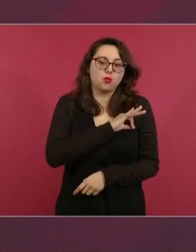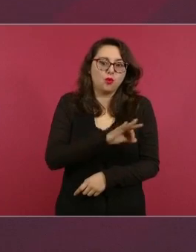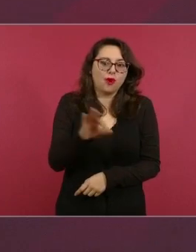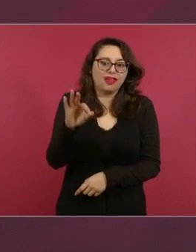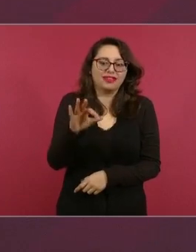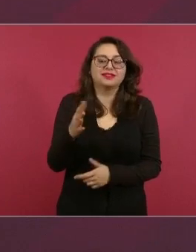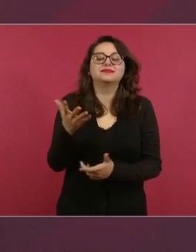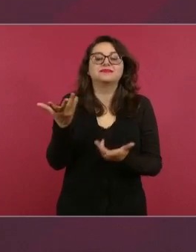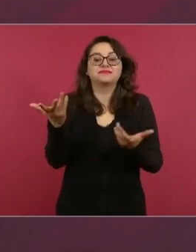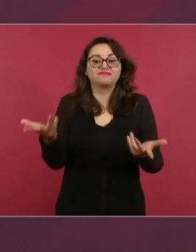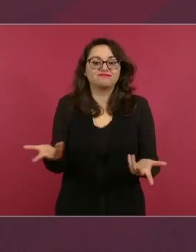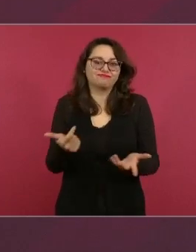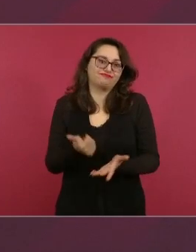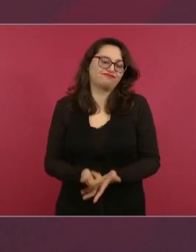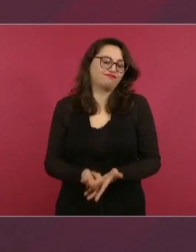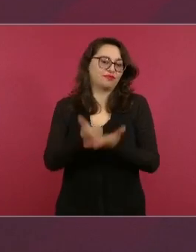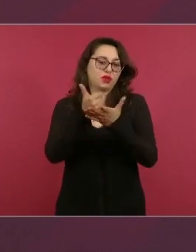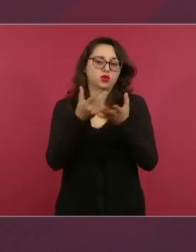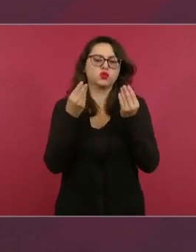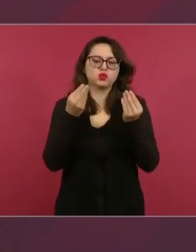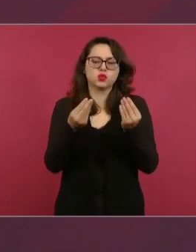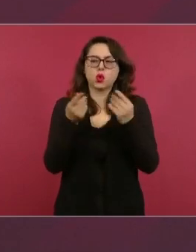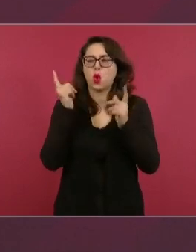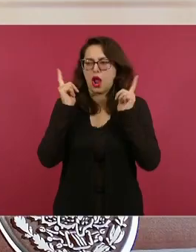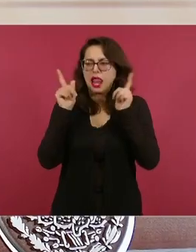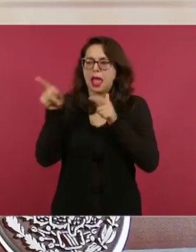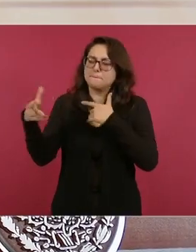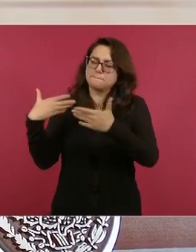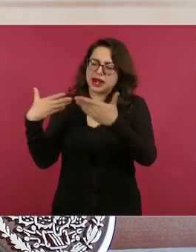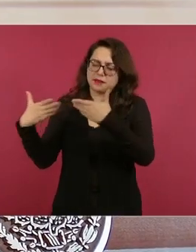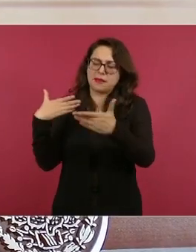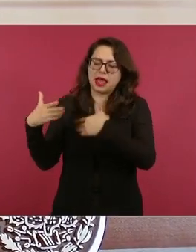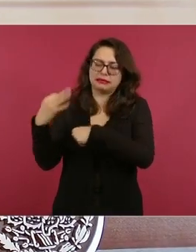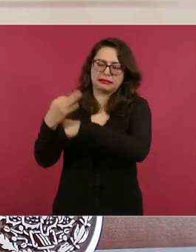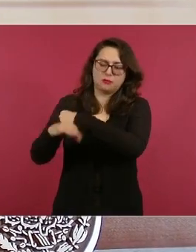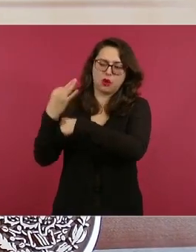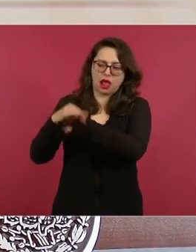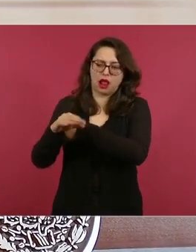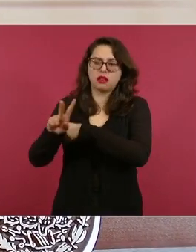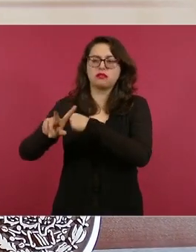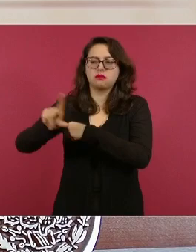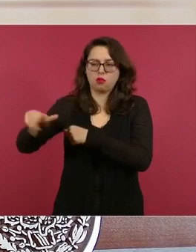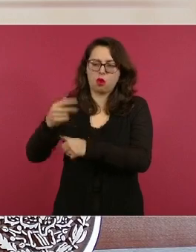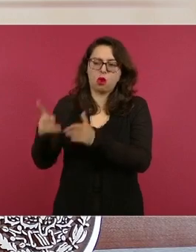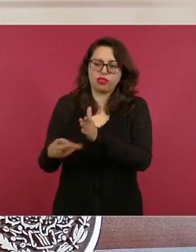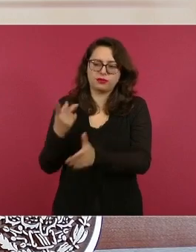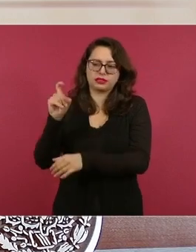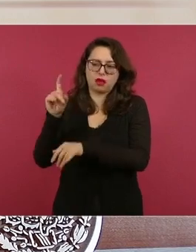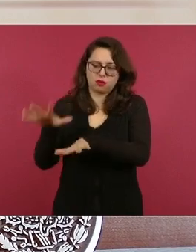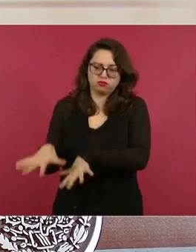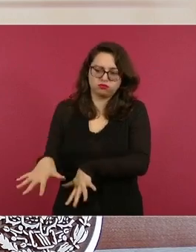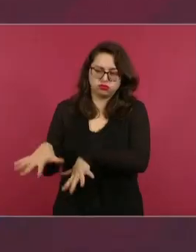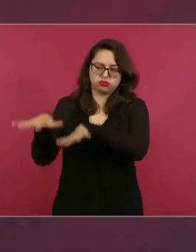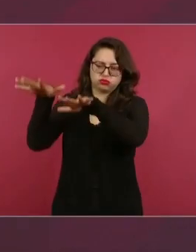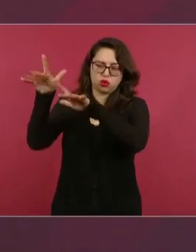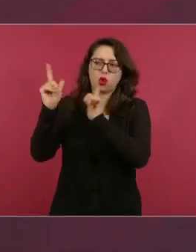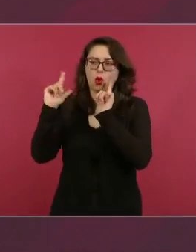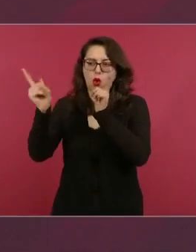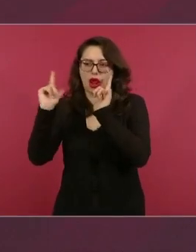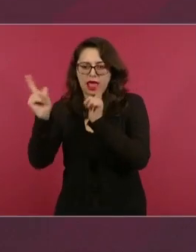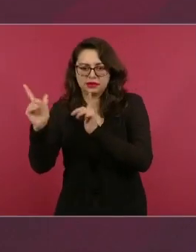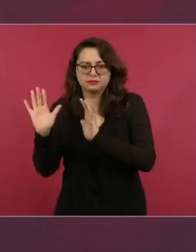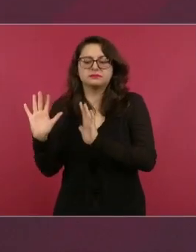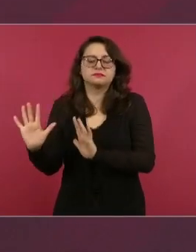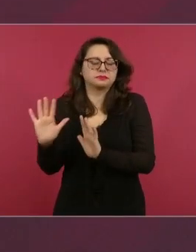una obra importante esta del Istmo y nos está ayudando la Secretaría de Marina pero bueno